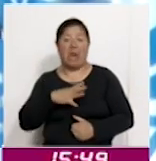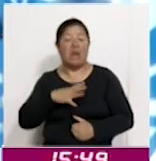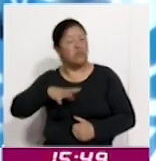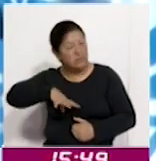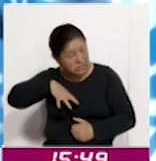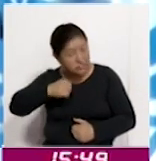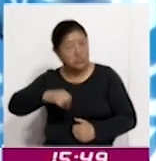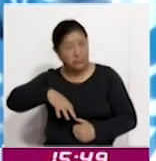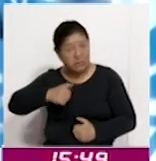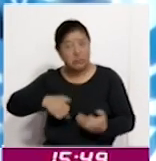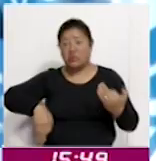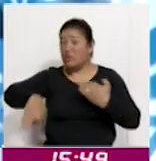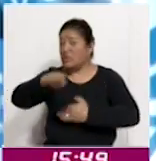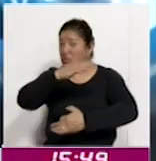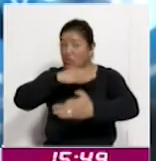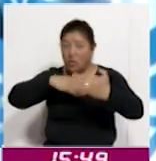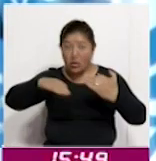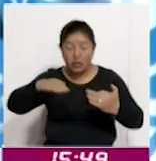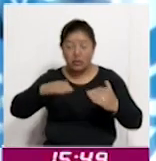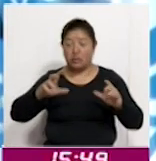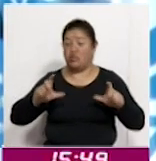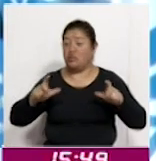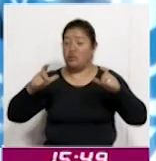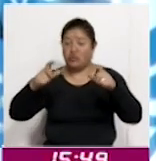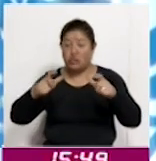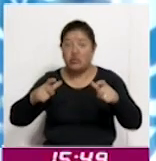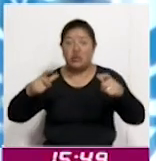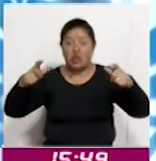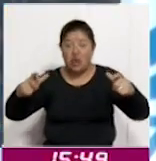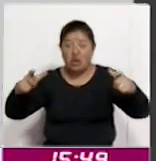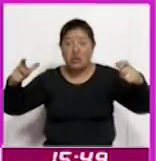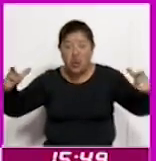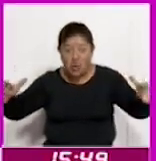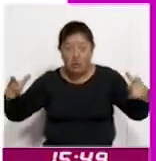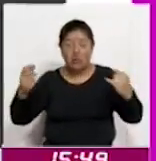colectivo que trasciende fronteras, sectores y generaciones.